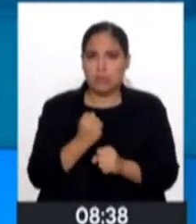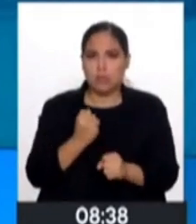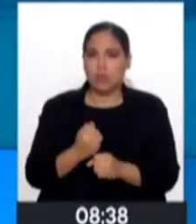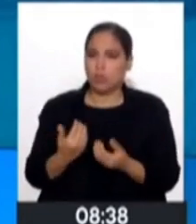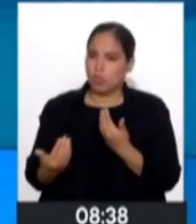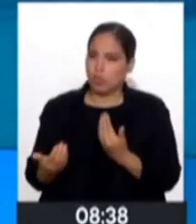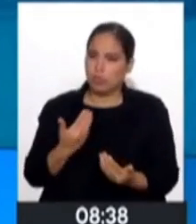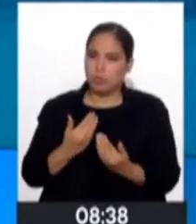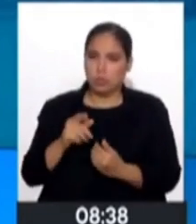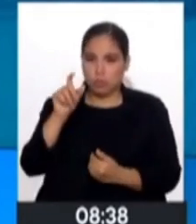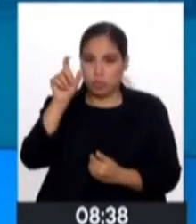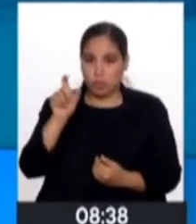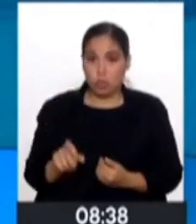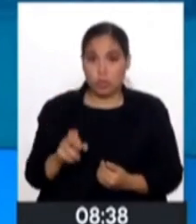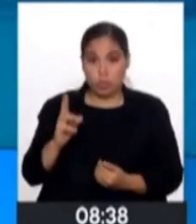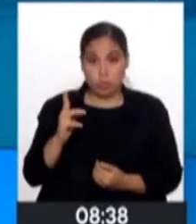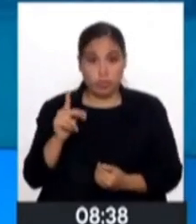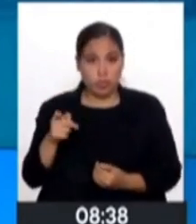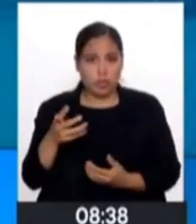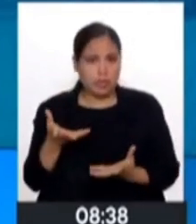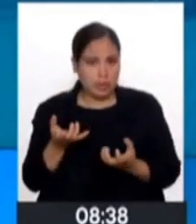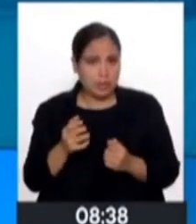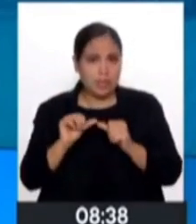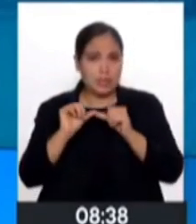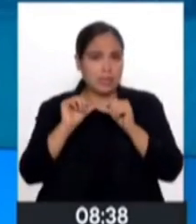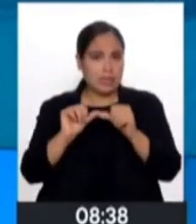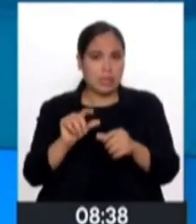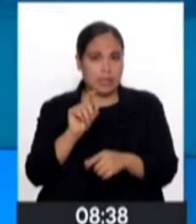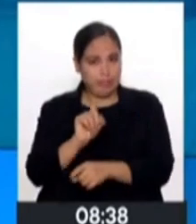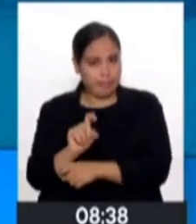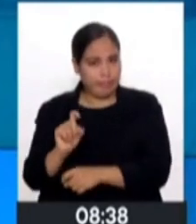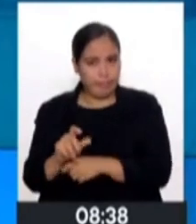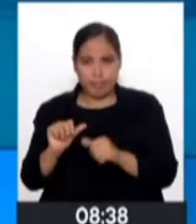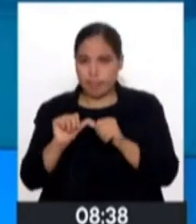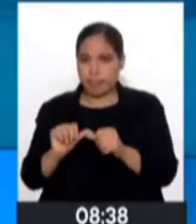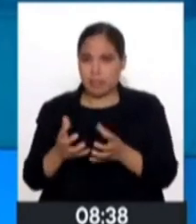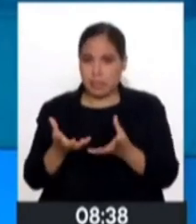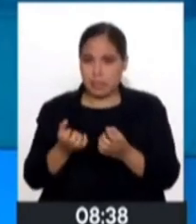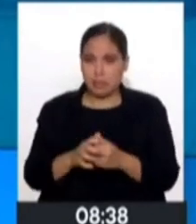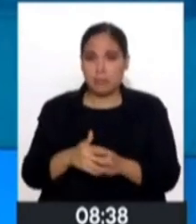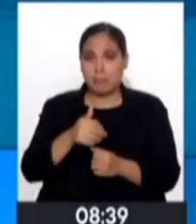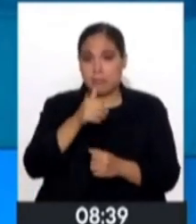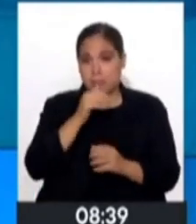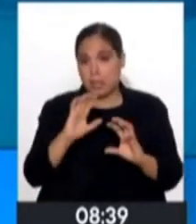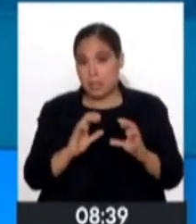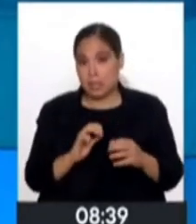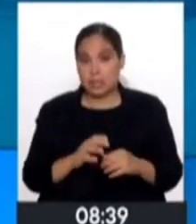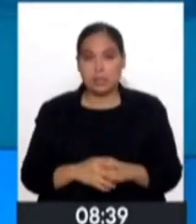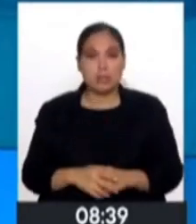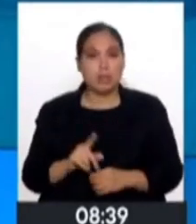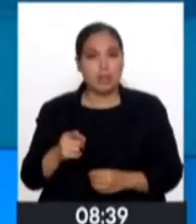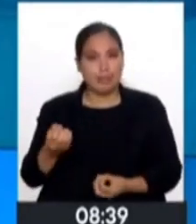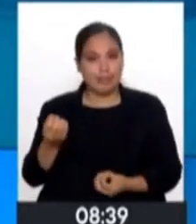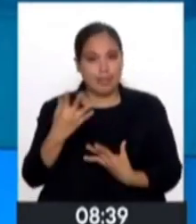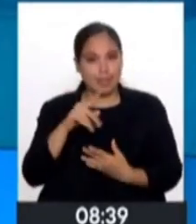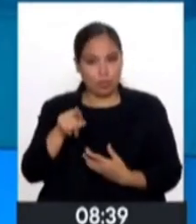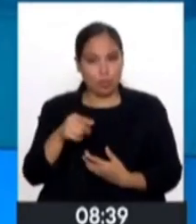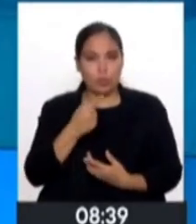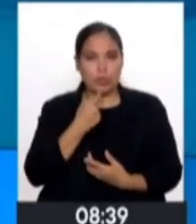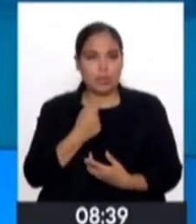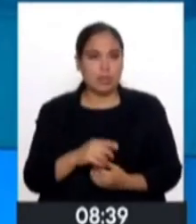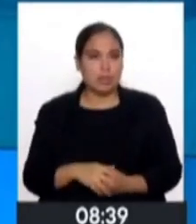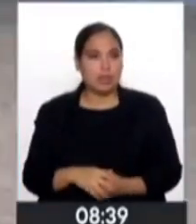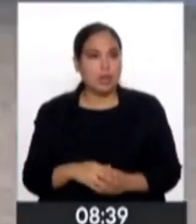conversé con uno que era maestro y que él quería seguir enseñando, quería dar clases particulares. Y efectivamente me comentaba lo que tú me estás diciendo, ¿no?